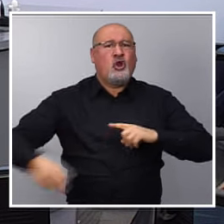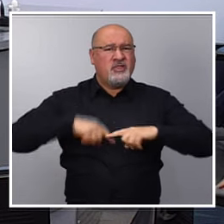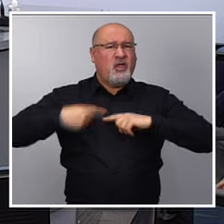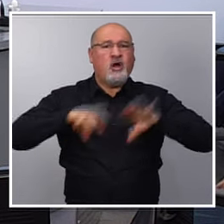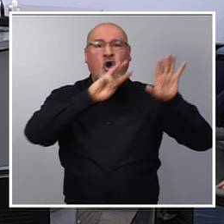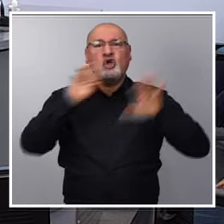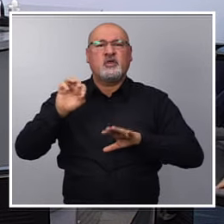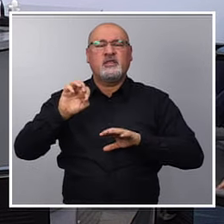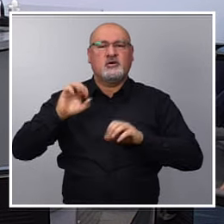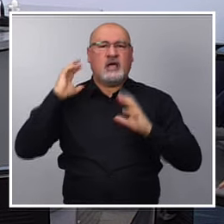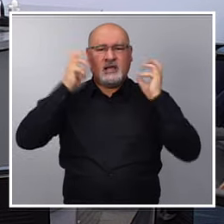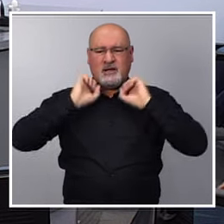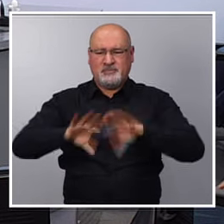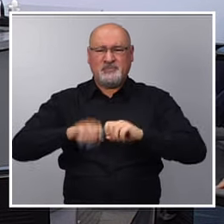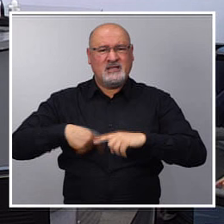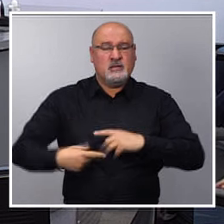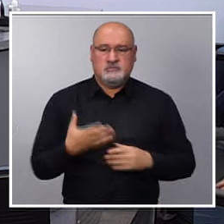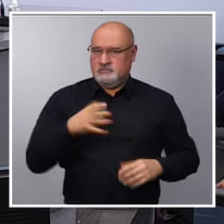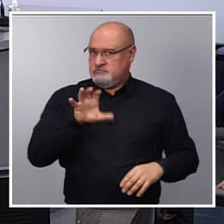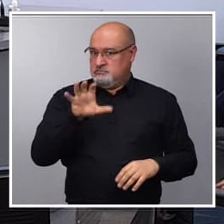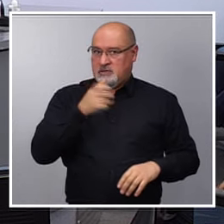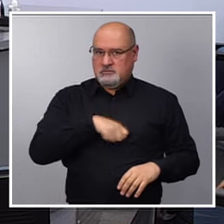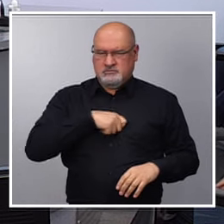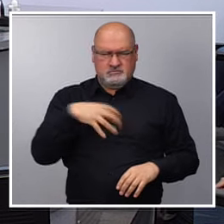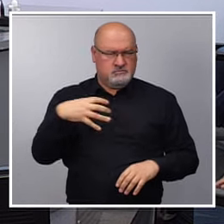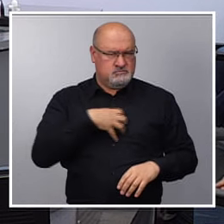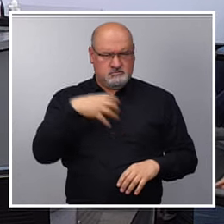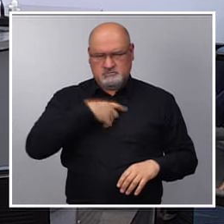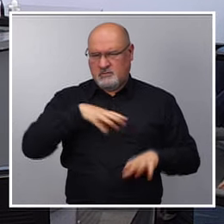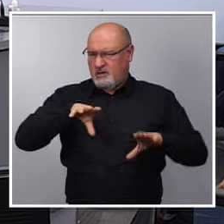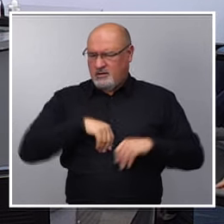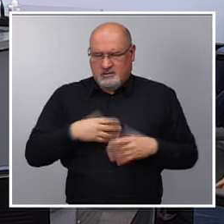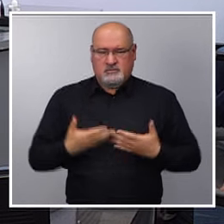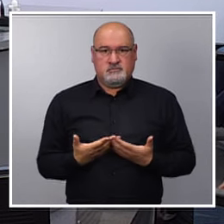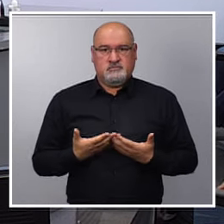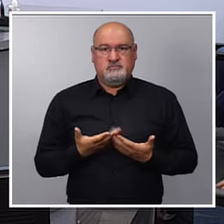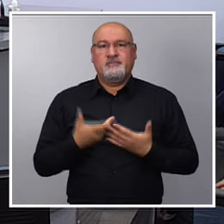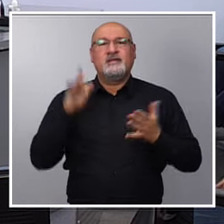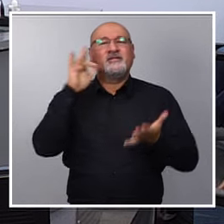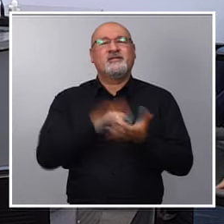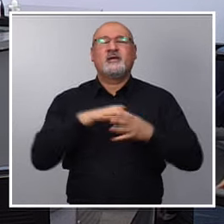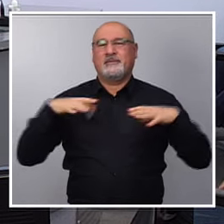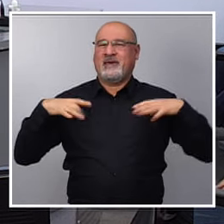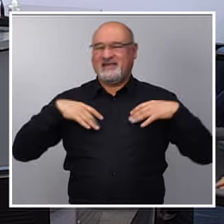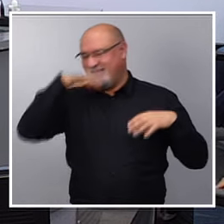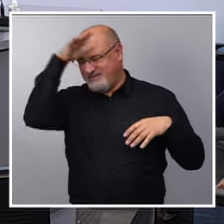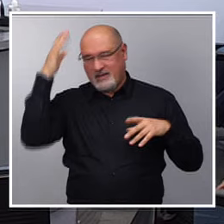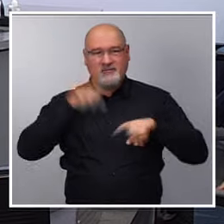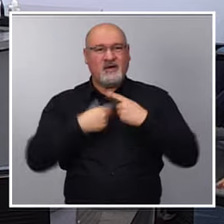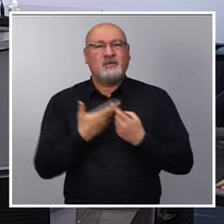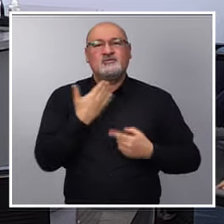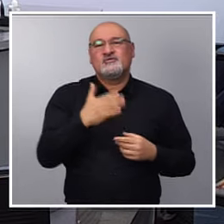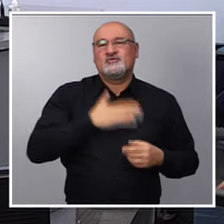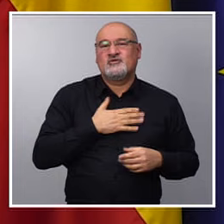no se puede permitir, que muchísima gente se conmociona al ver como cada vez que llegan las vacaciones de verano hay familias que abandonan a sus